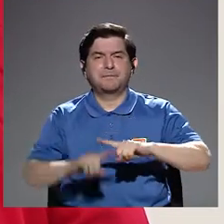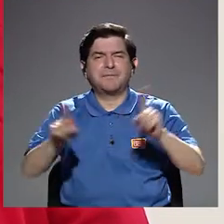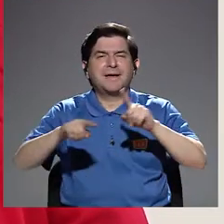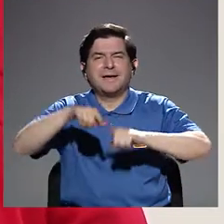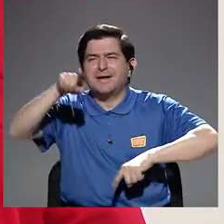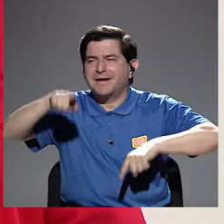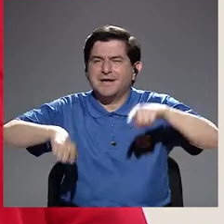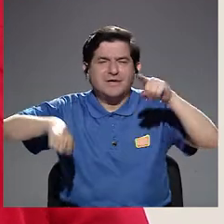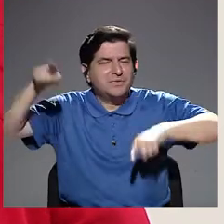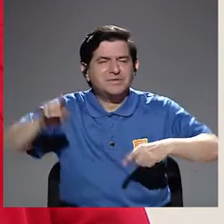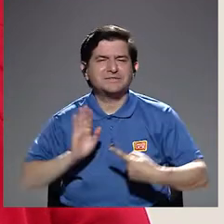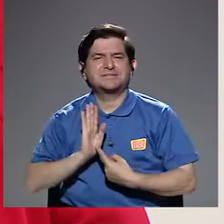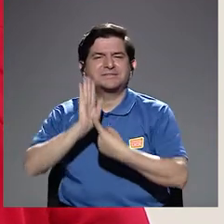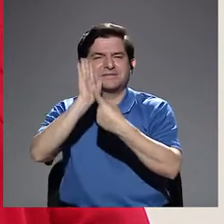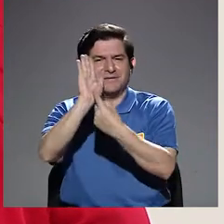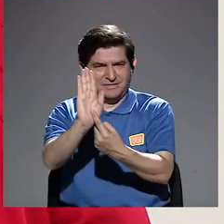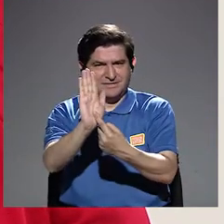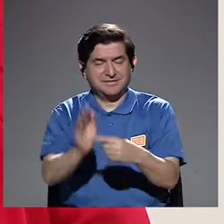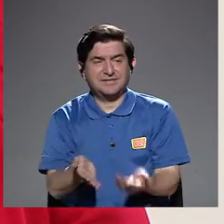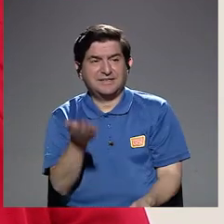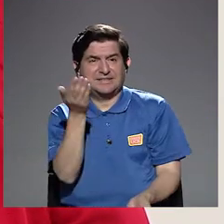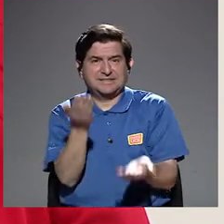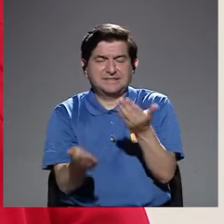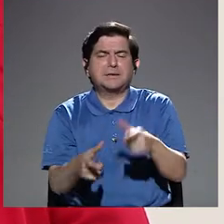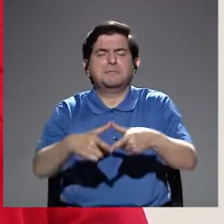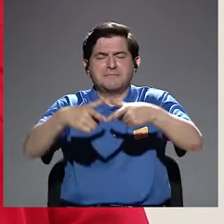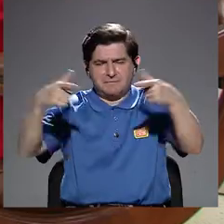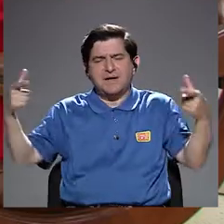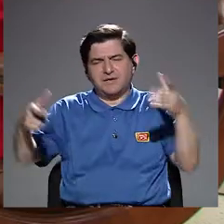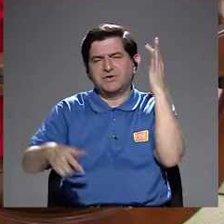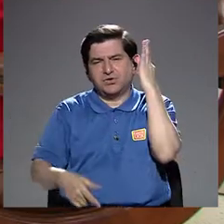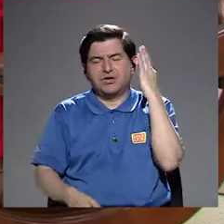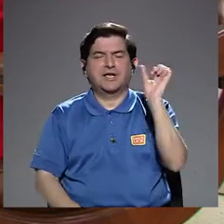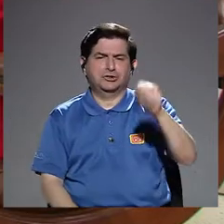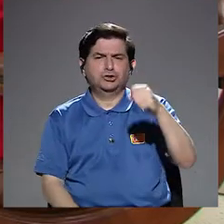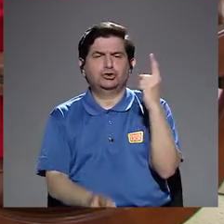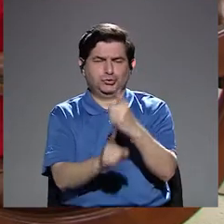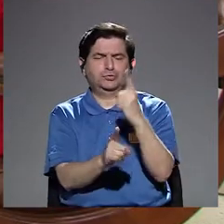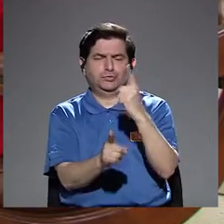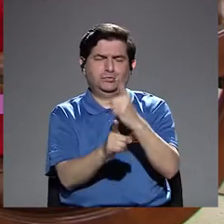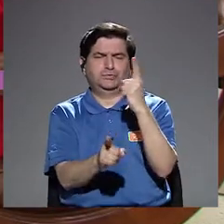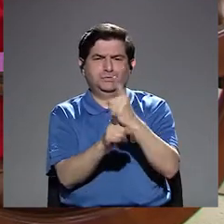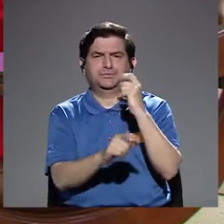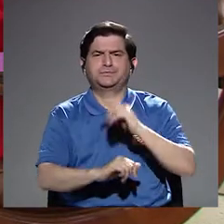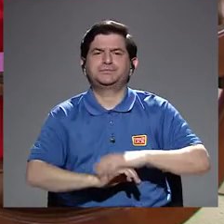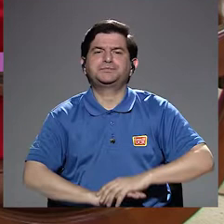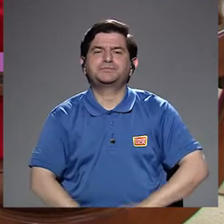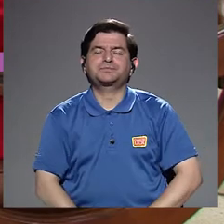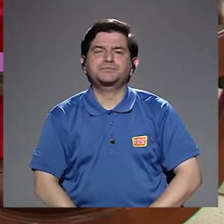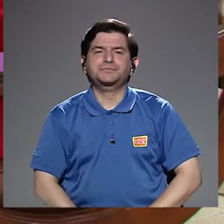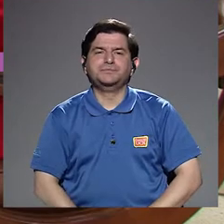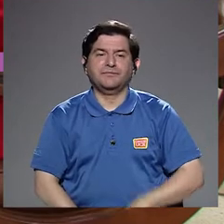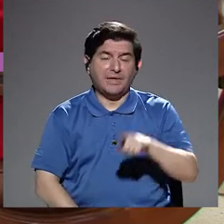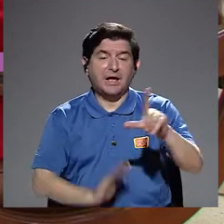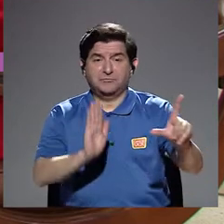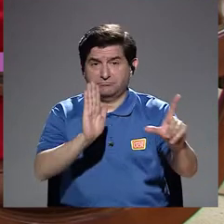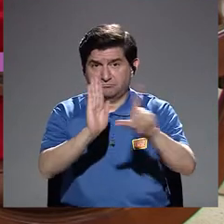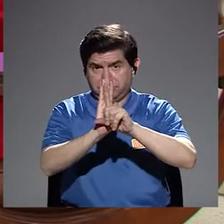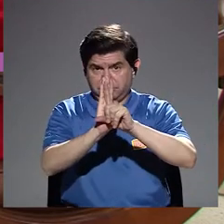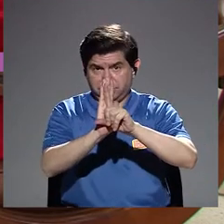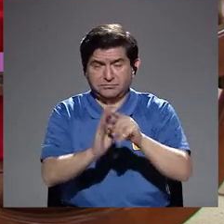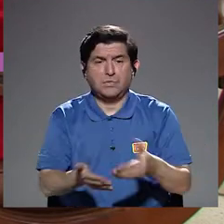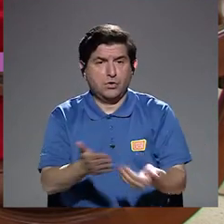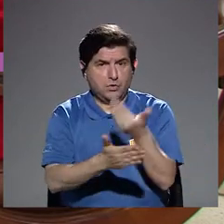estadísticas nos están hablando, digamos... Que la mayoría son mujeres, sino en efecto siguen siéndolo. Esta ley,